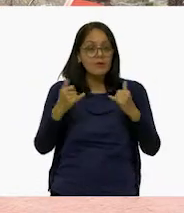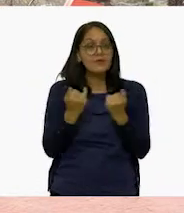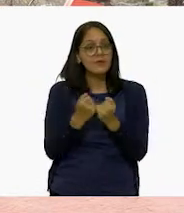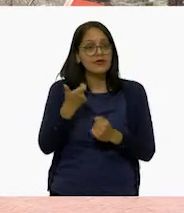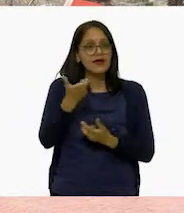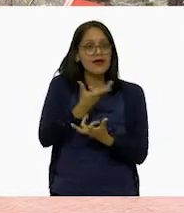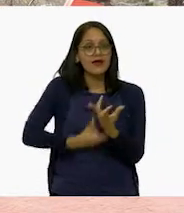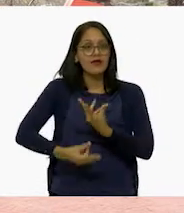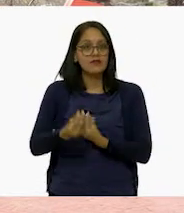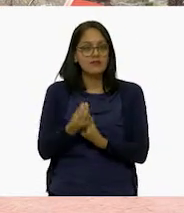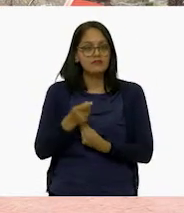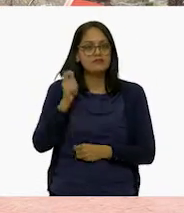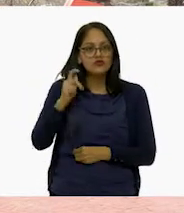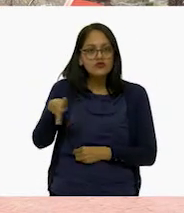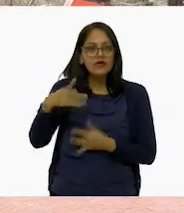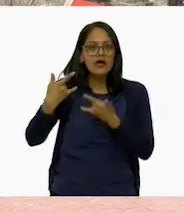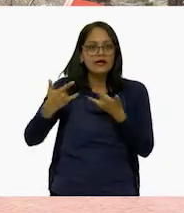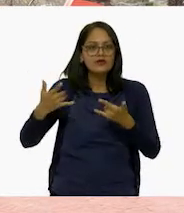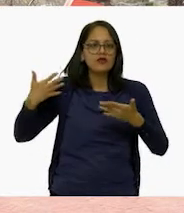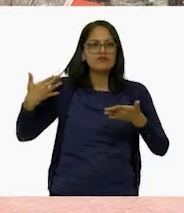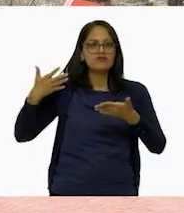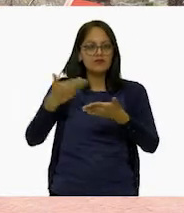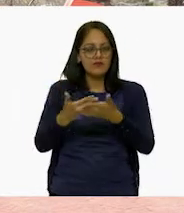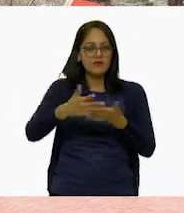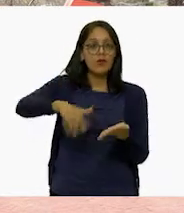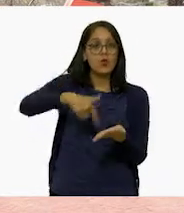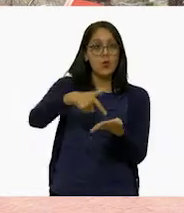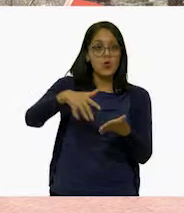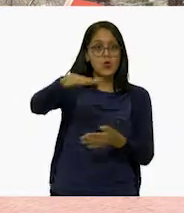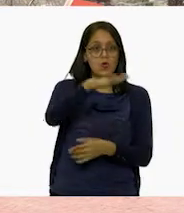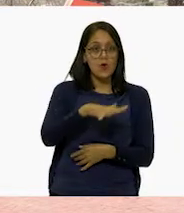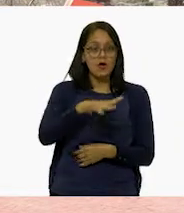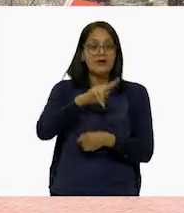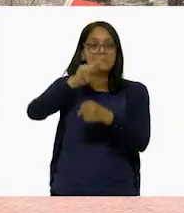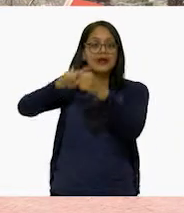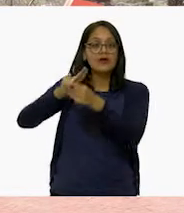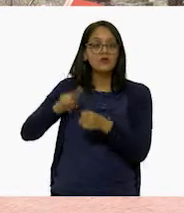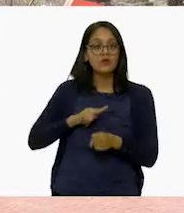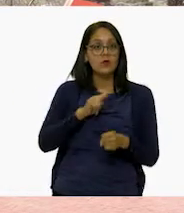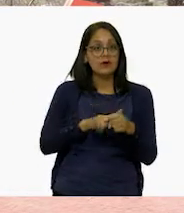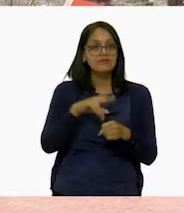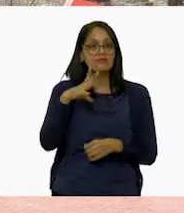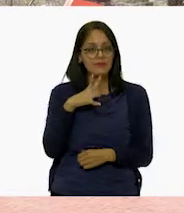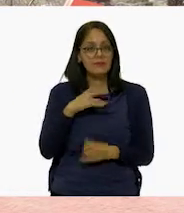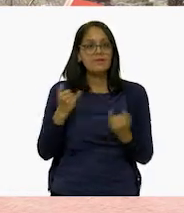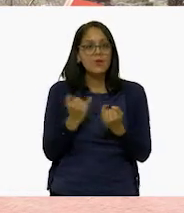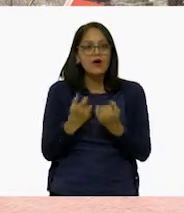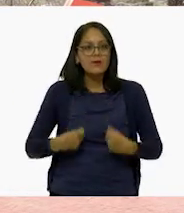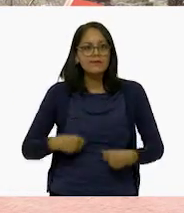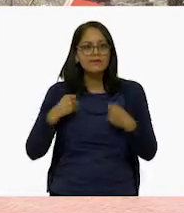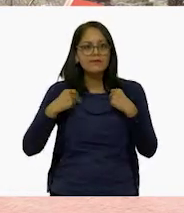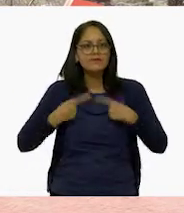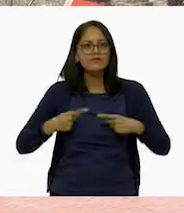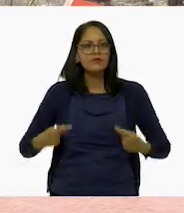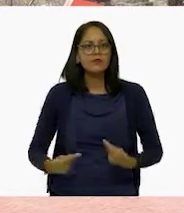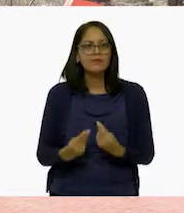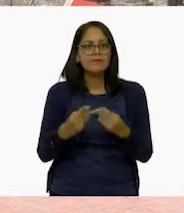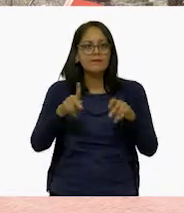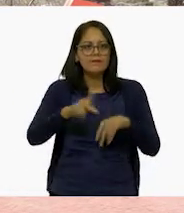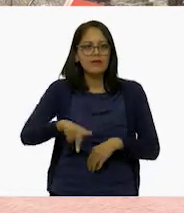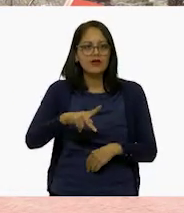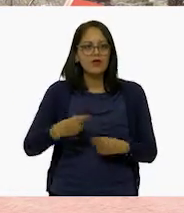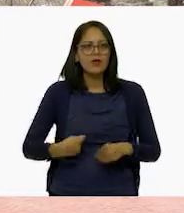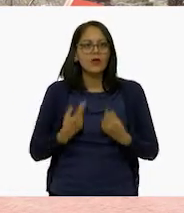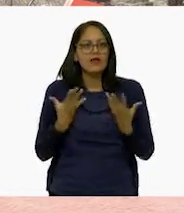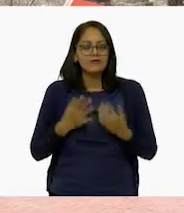es resultado de su historia, localización, naturaleza y población. ¡Uy! Son